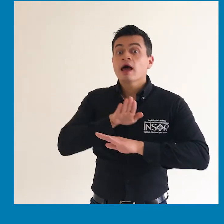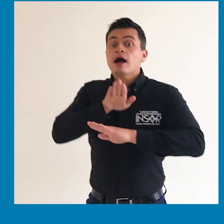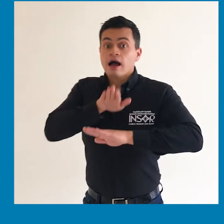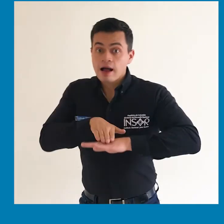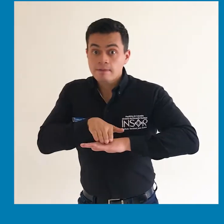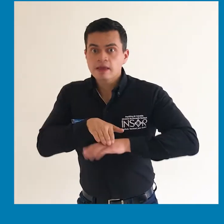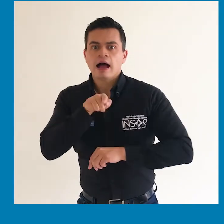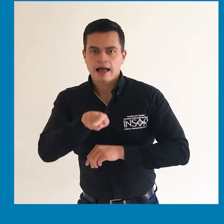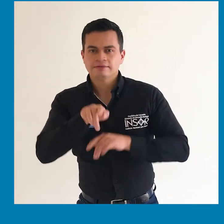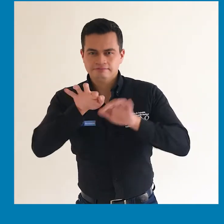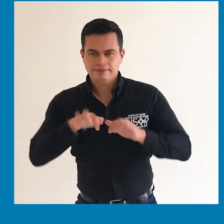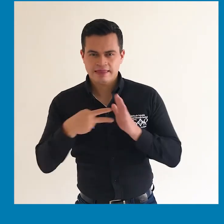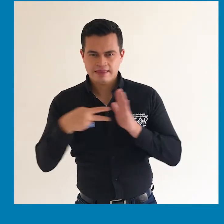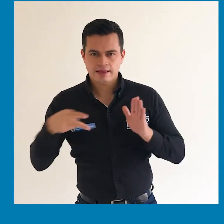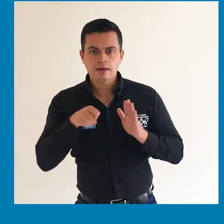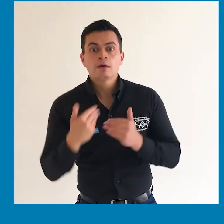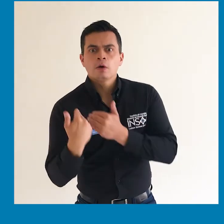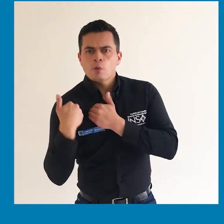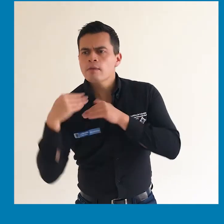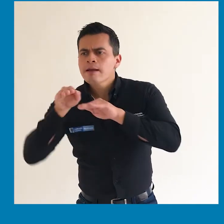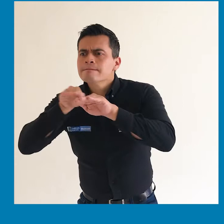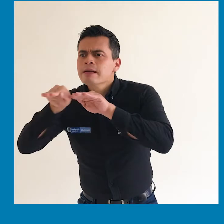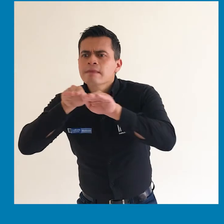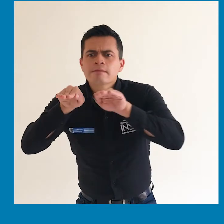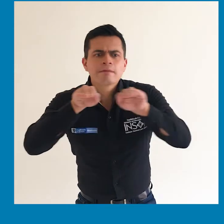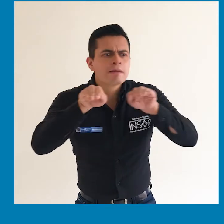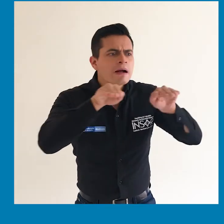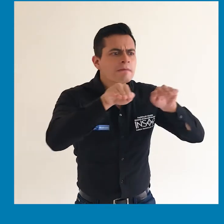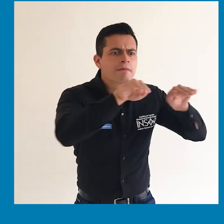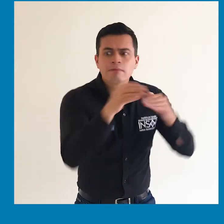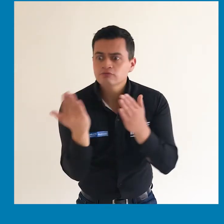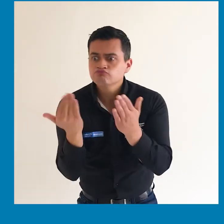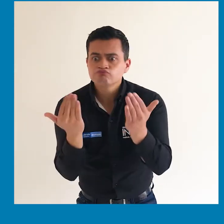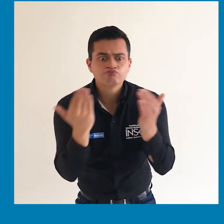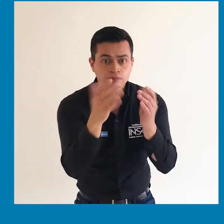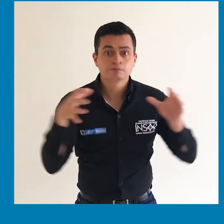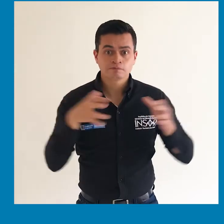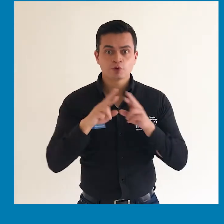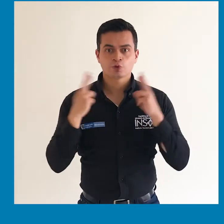Convocar a las sesiones por instrucciones del Mecanismo Independiente Nacional.